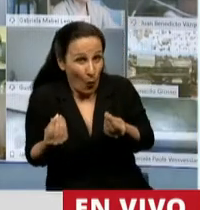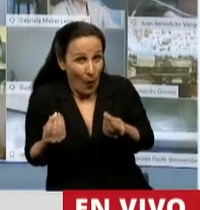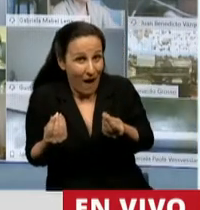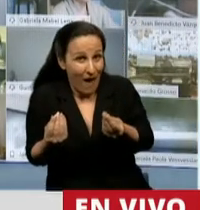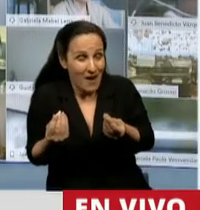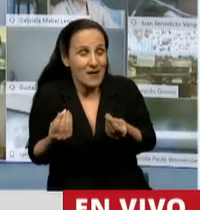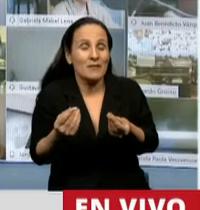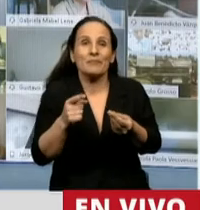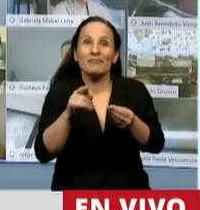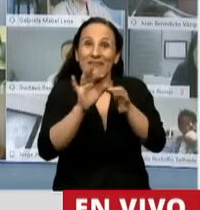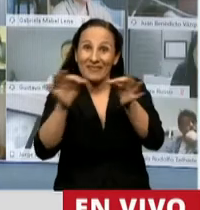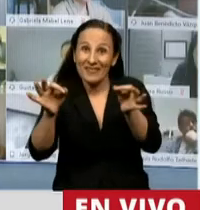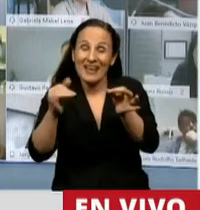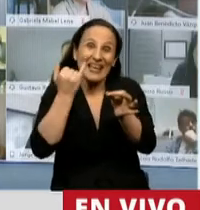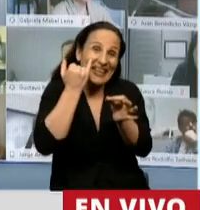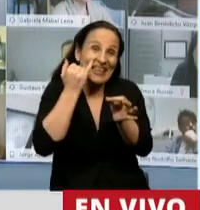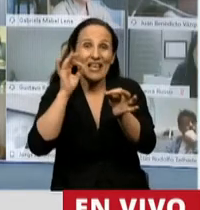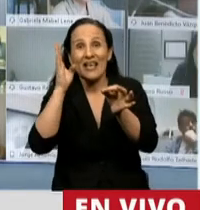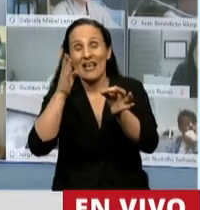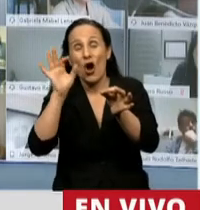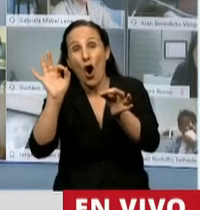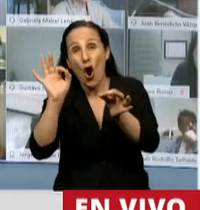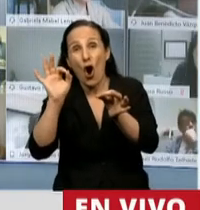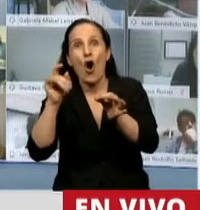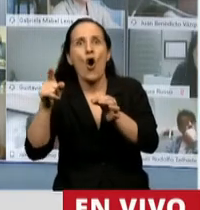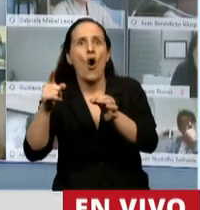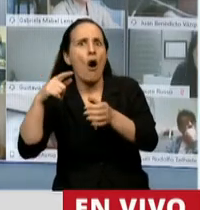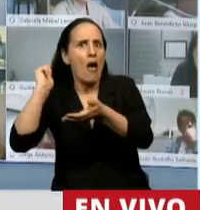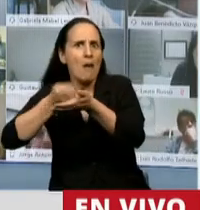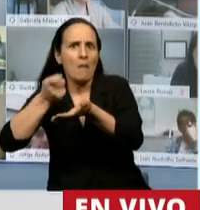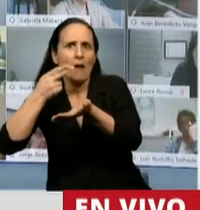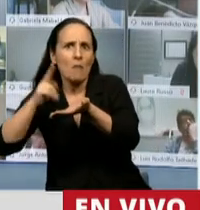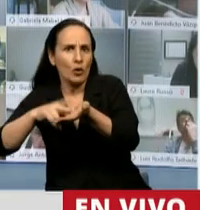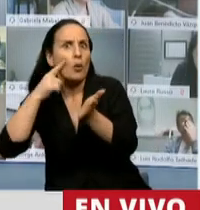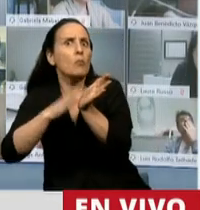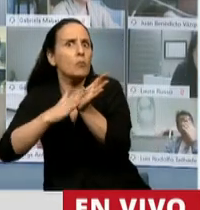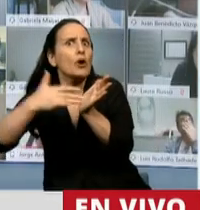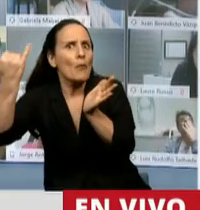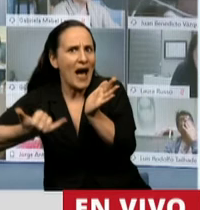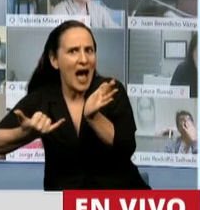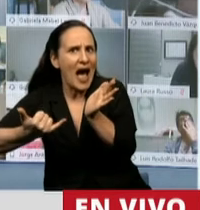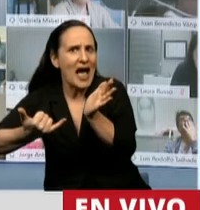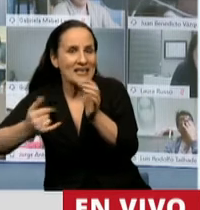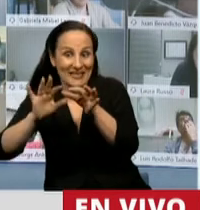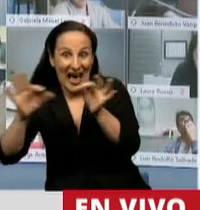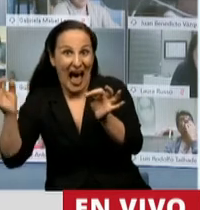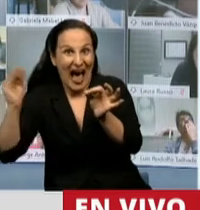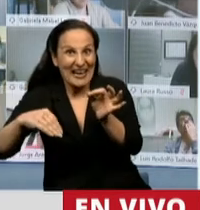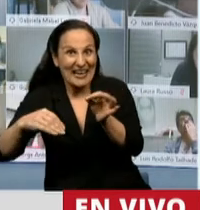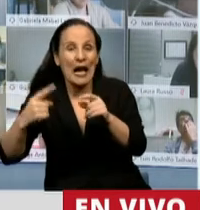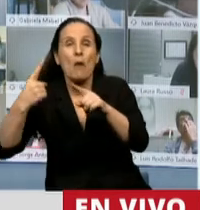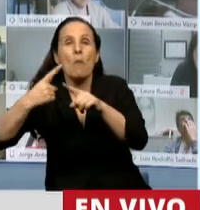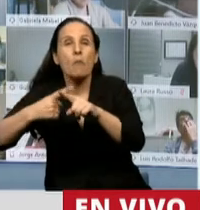yo a aquellas comprobada evasión y allí viene el agregado por defraudación